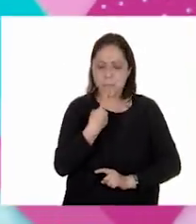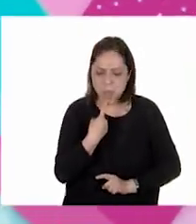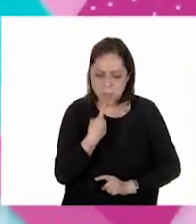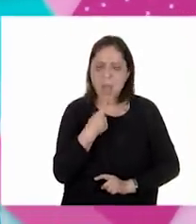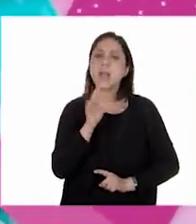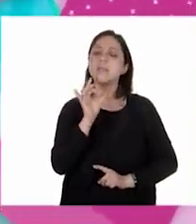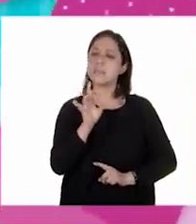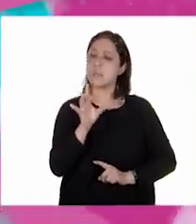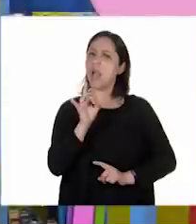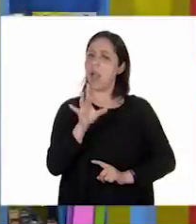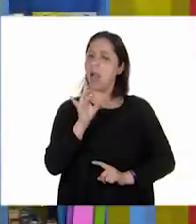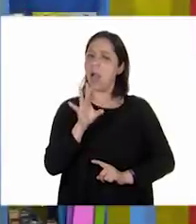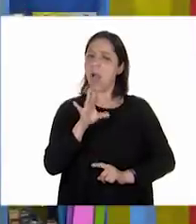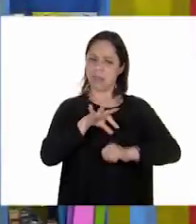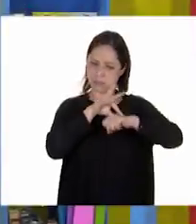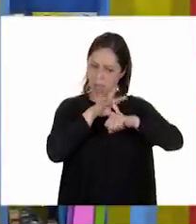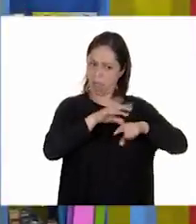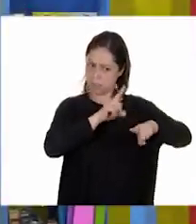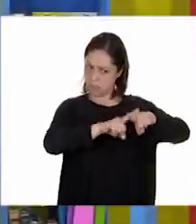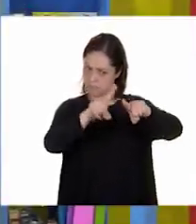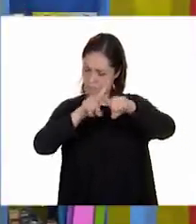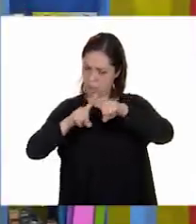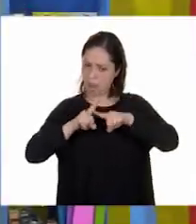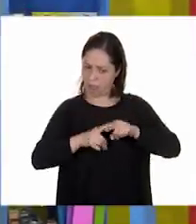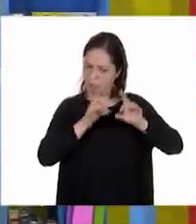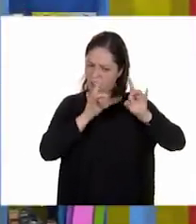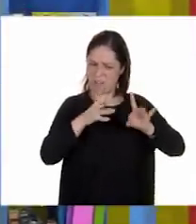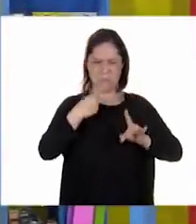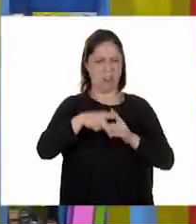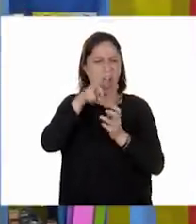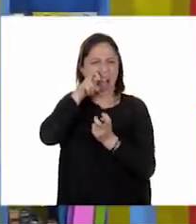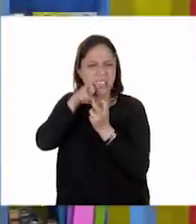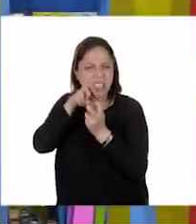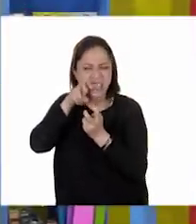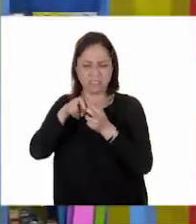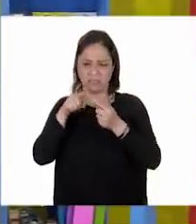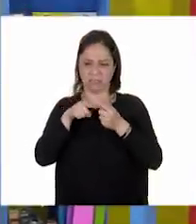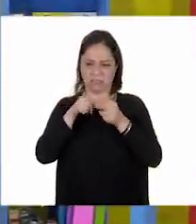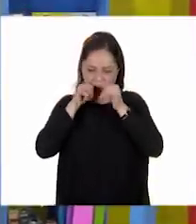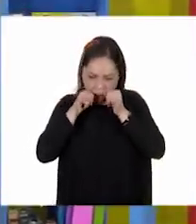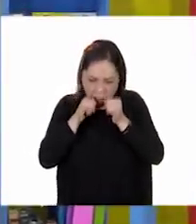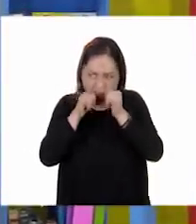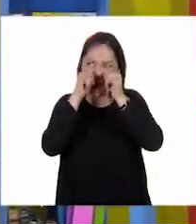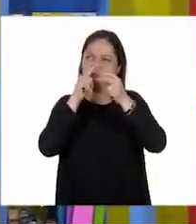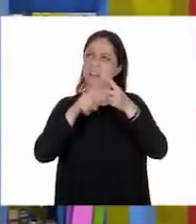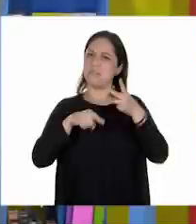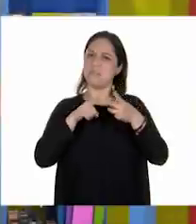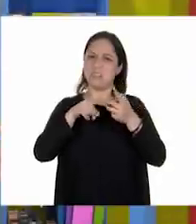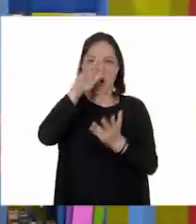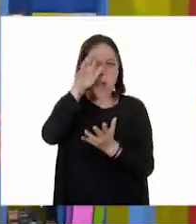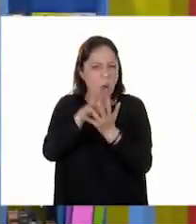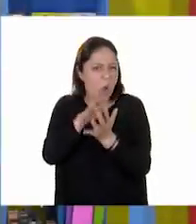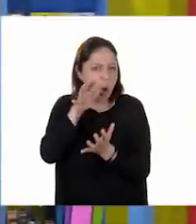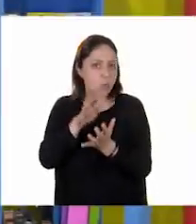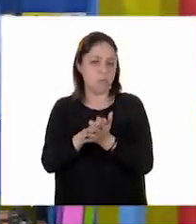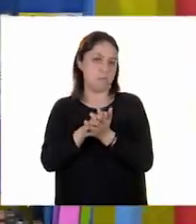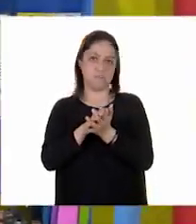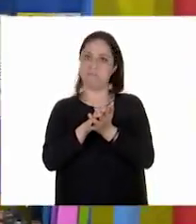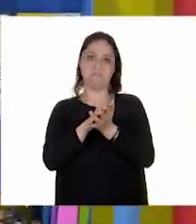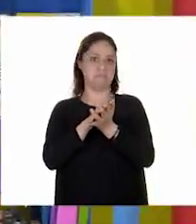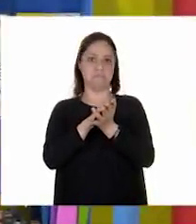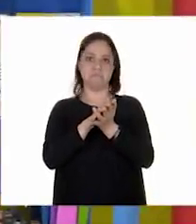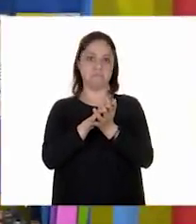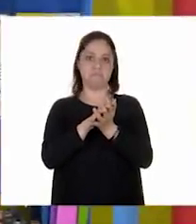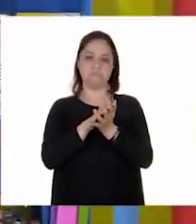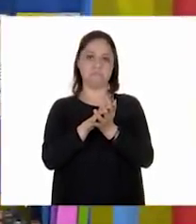distintas carnes de animales, pero de ardilla, de jabalí, de cocodrilo, cuando menos